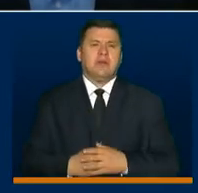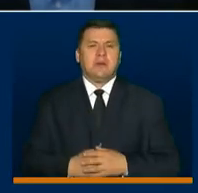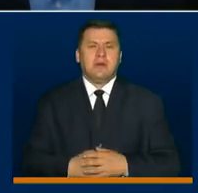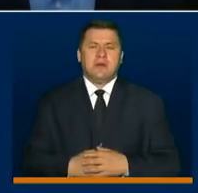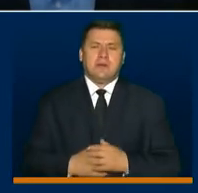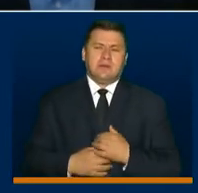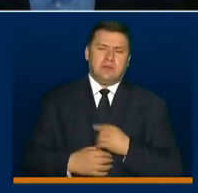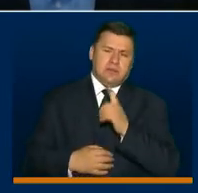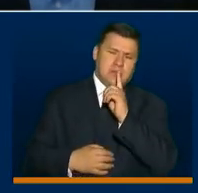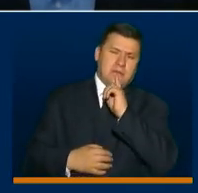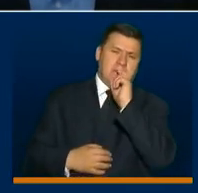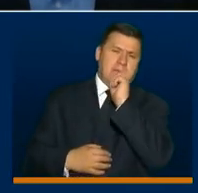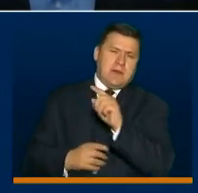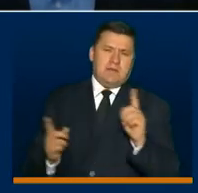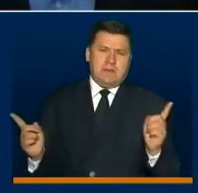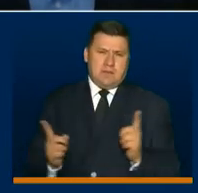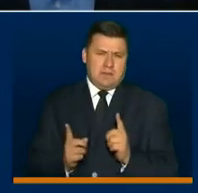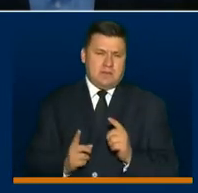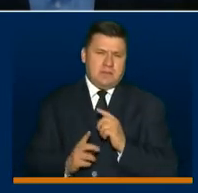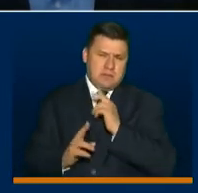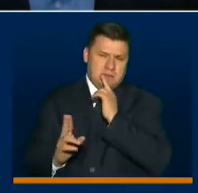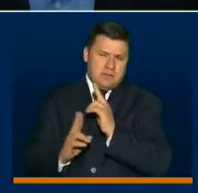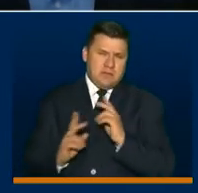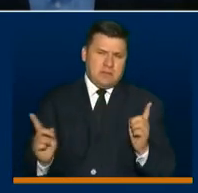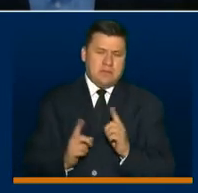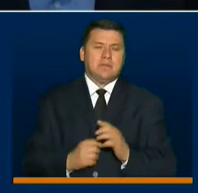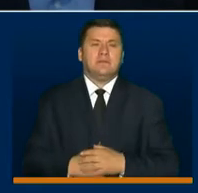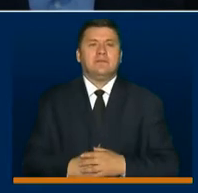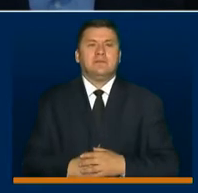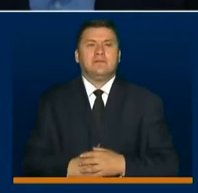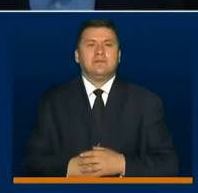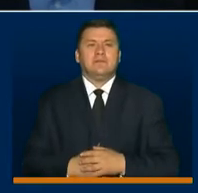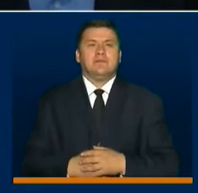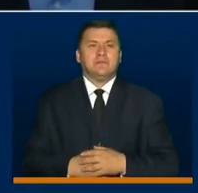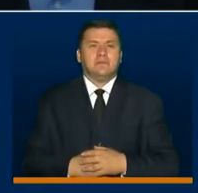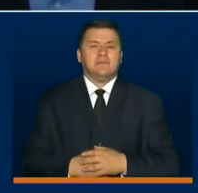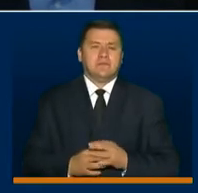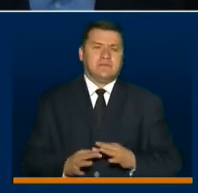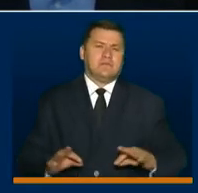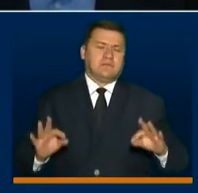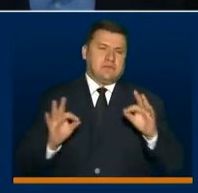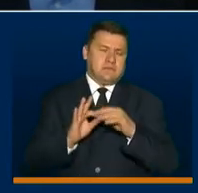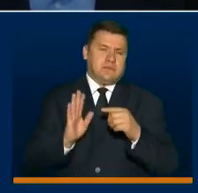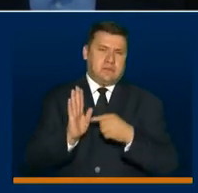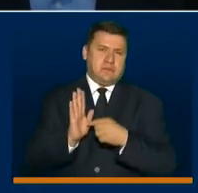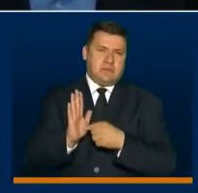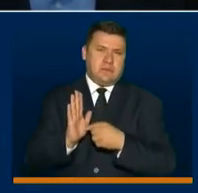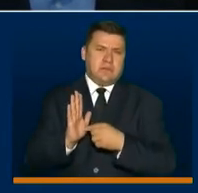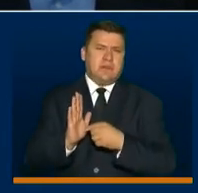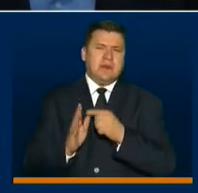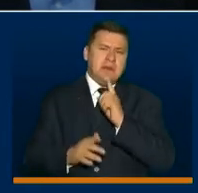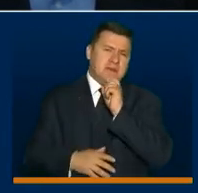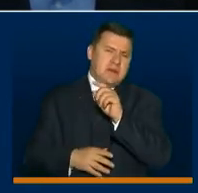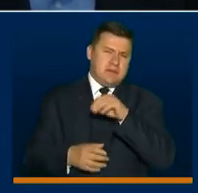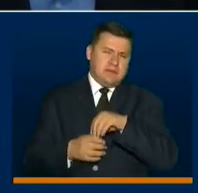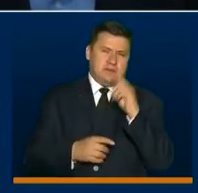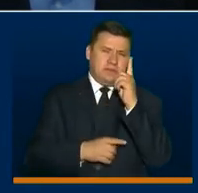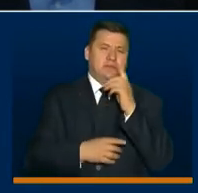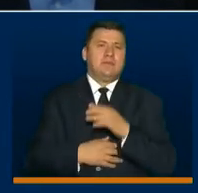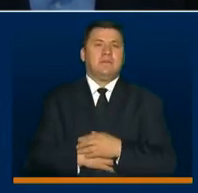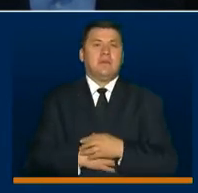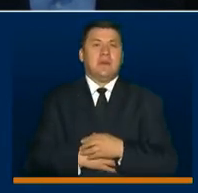déjenme, yo le hago una pregunta breve para una respuesta breve. En términos de la pregunta coloquial,